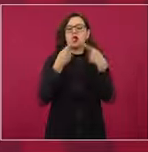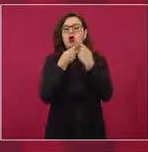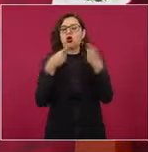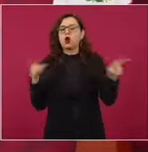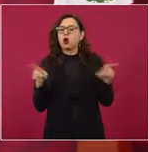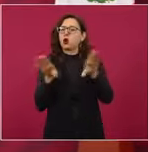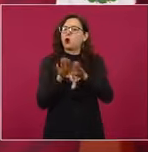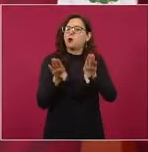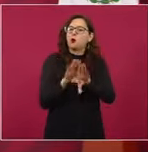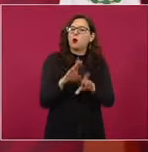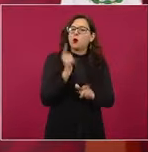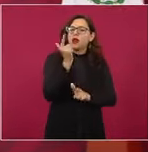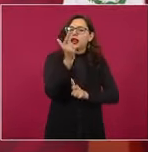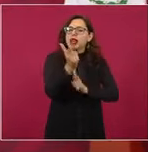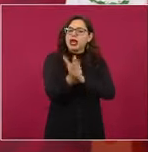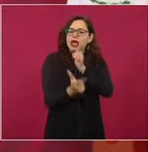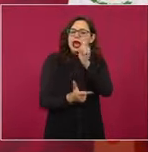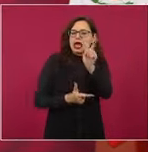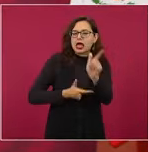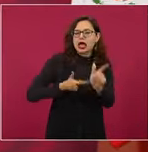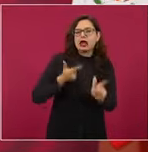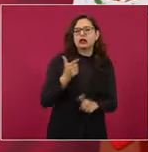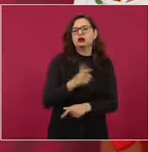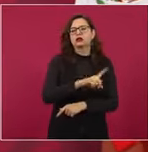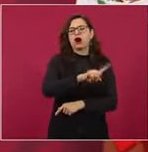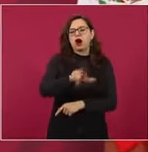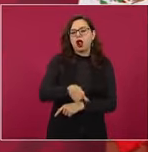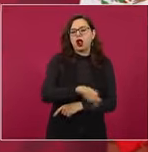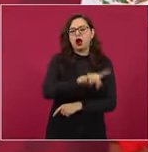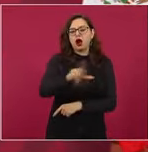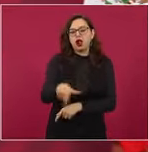las empresas de la construcción.